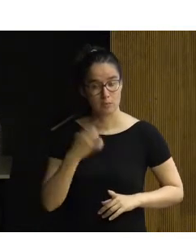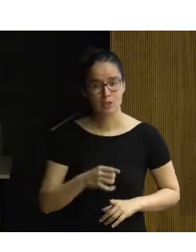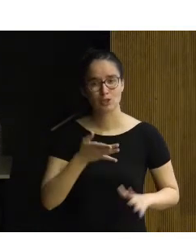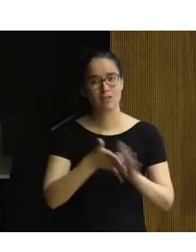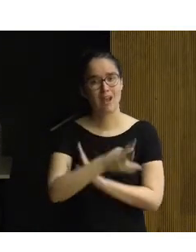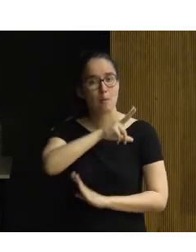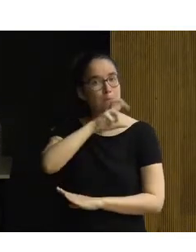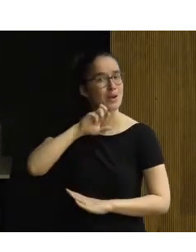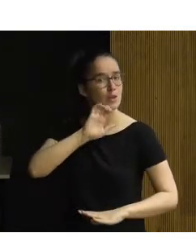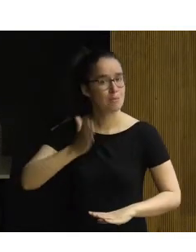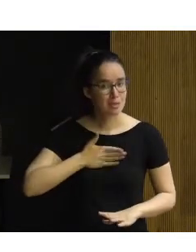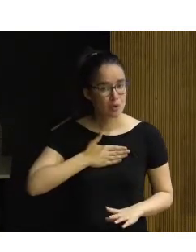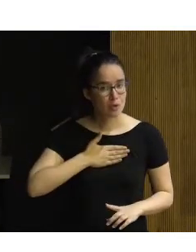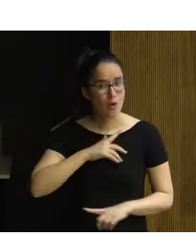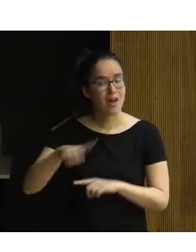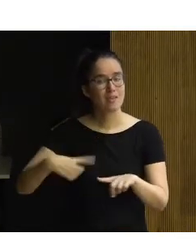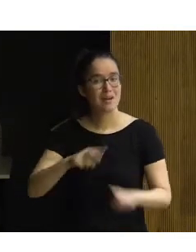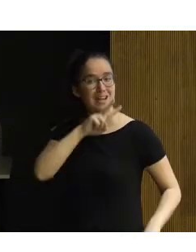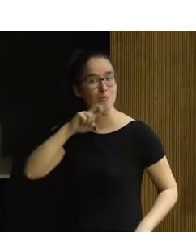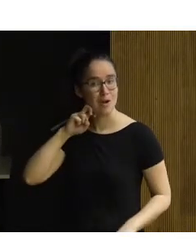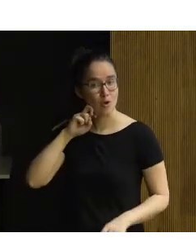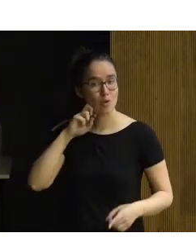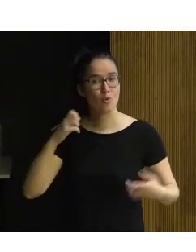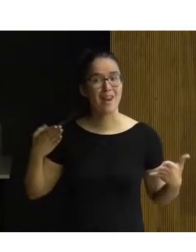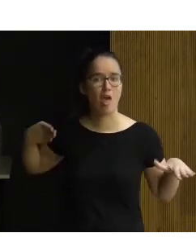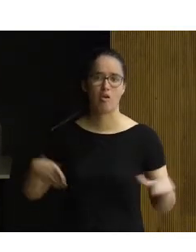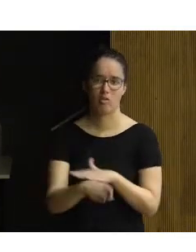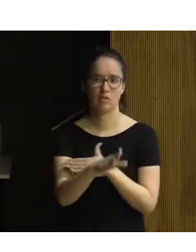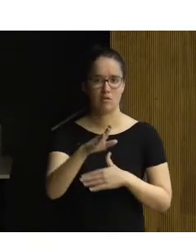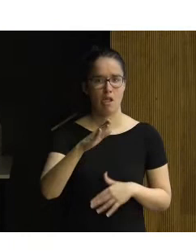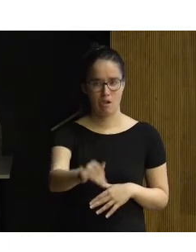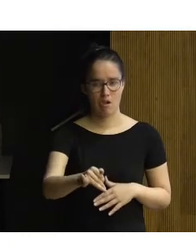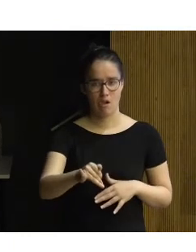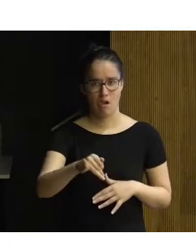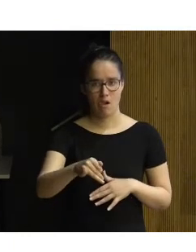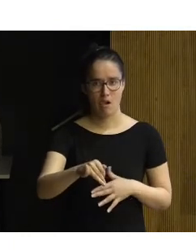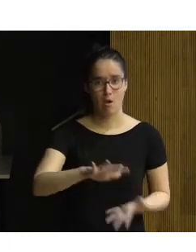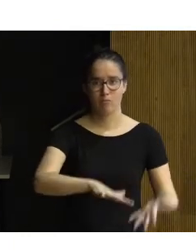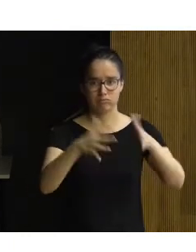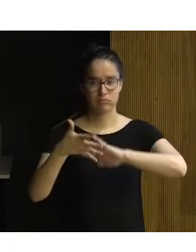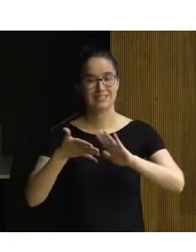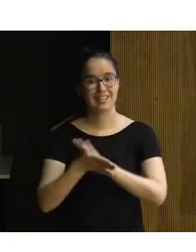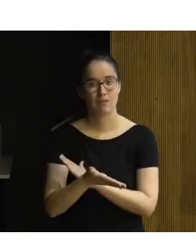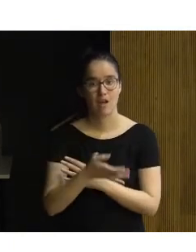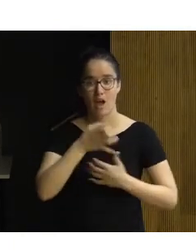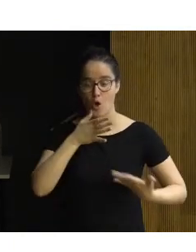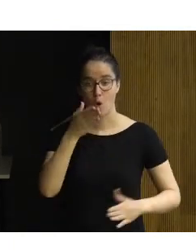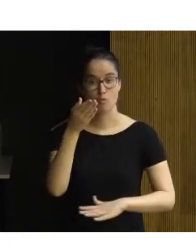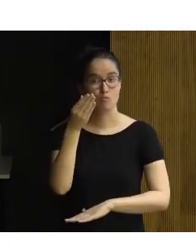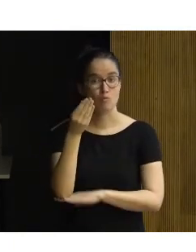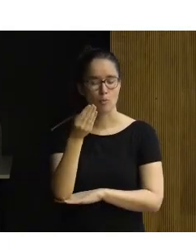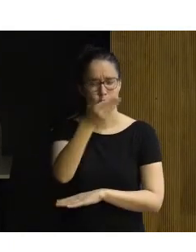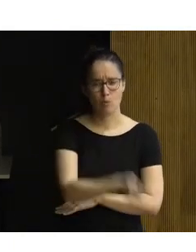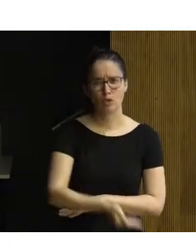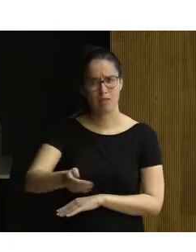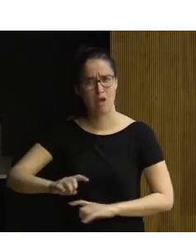tiene el valor del patrimonio, sino que tiene el valor de ser accesible. La ha convertido en un monumento de doble